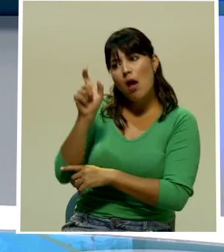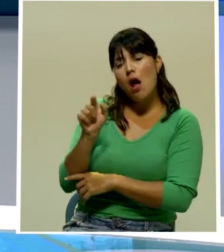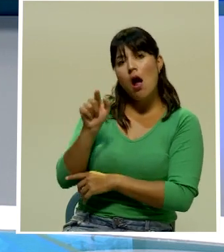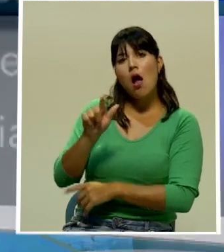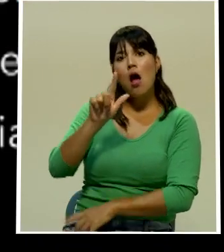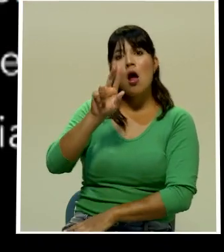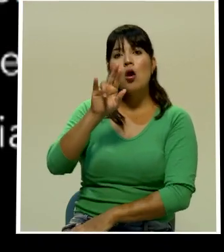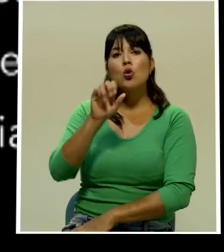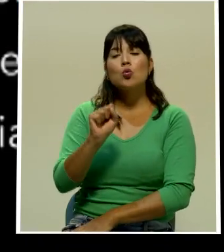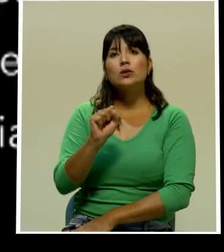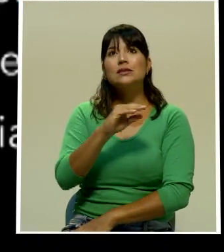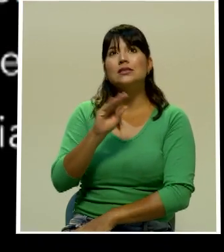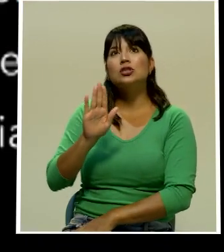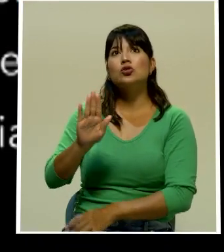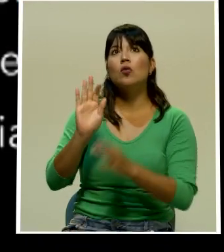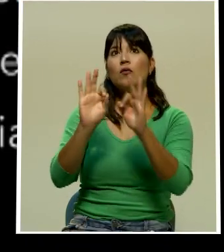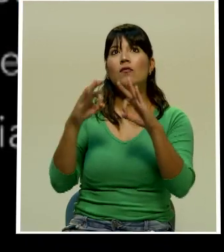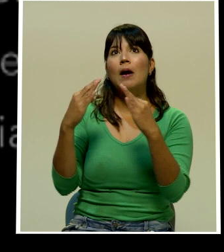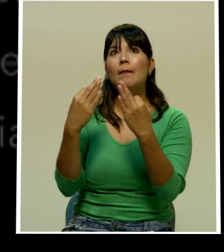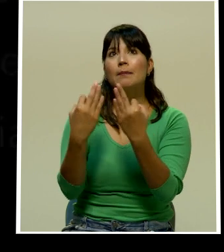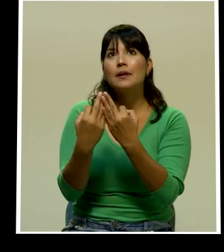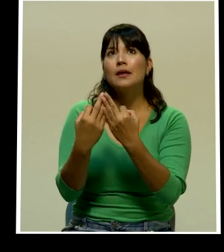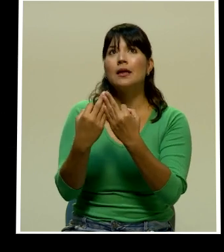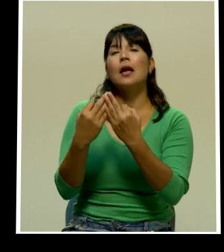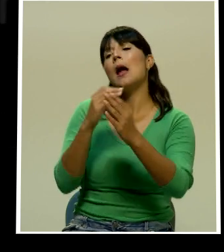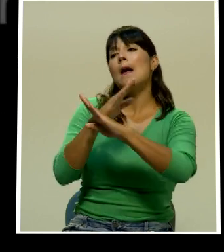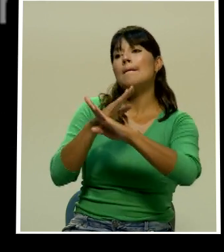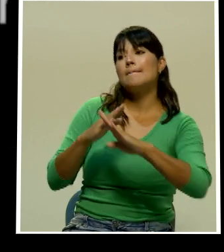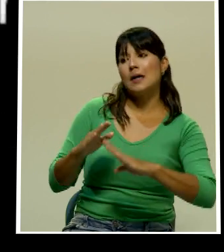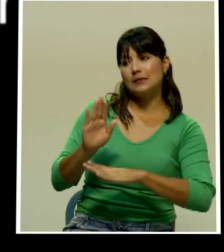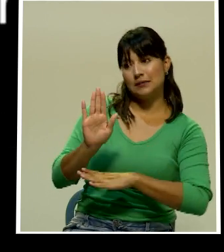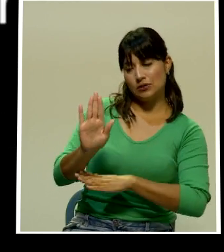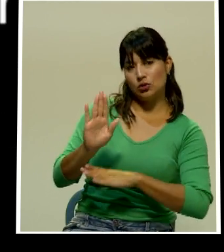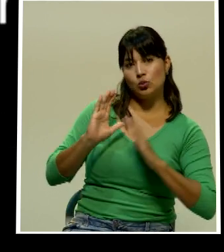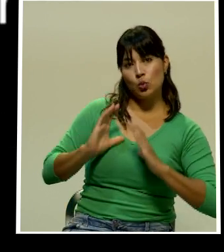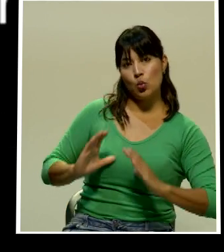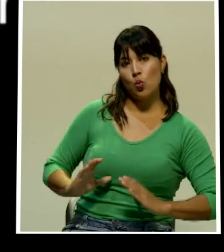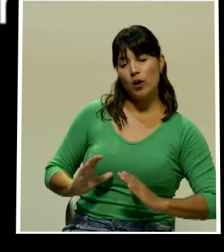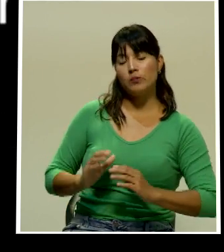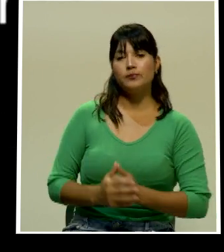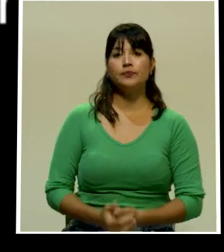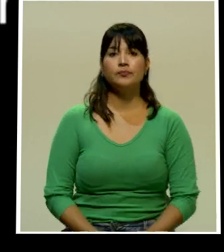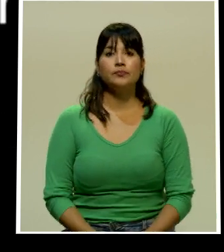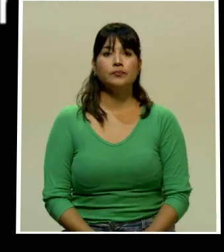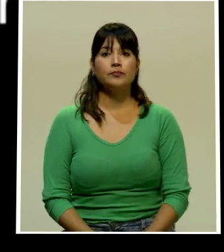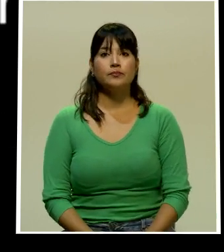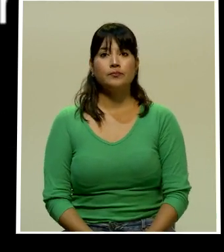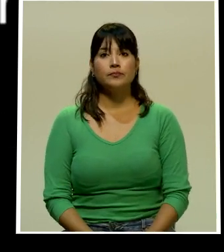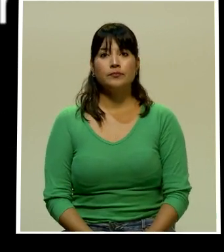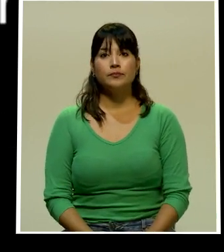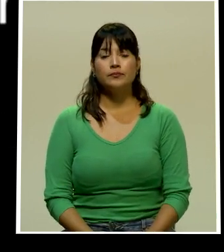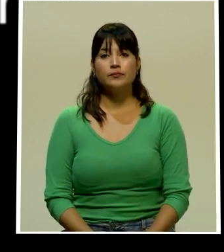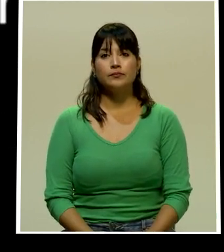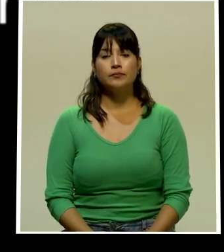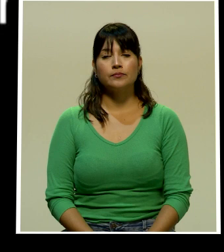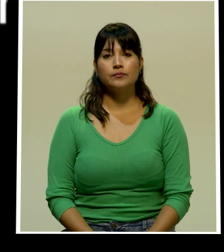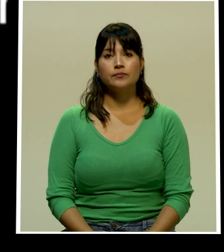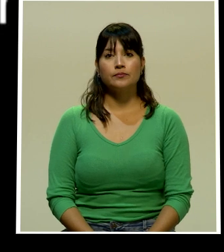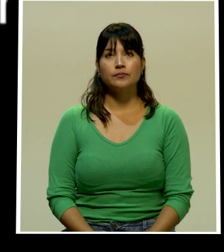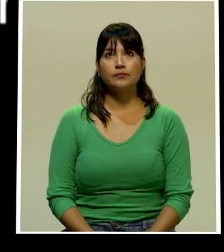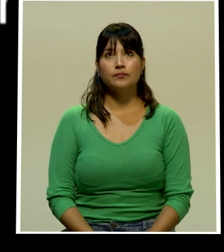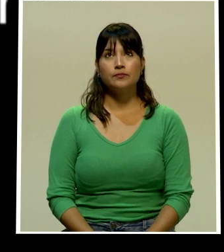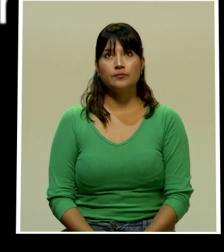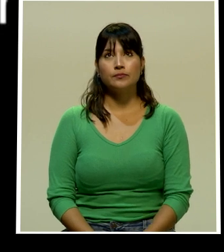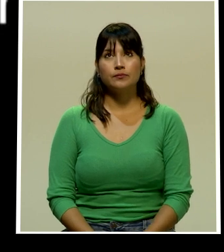familia. Pasa sus restos. Buen viaje, Luis. Fueron tantos bellos y malos